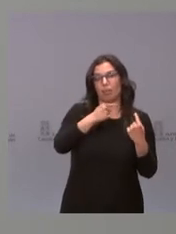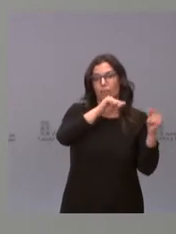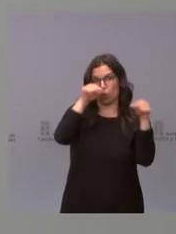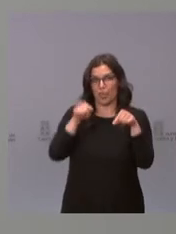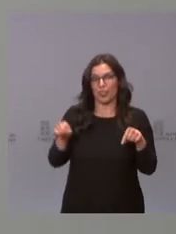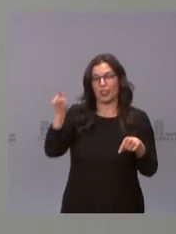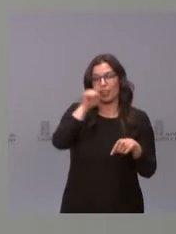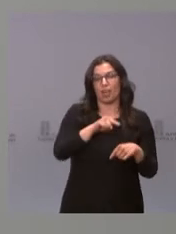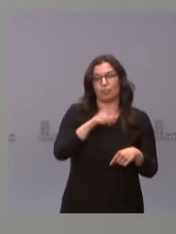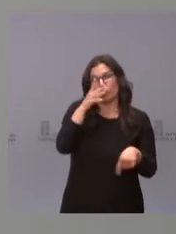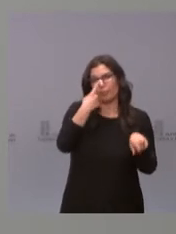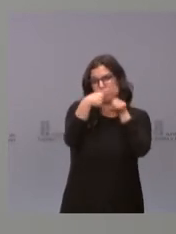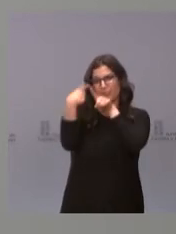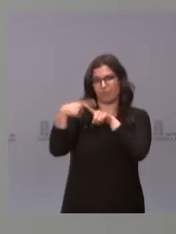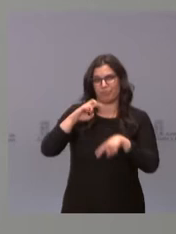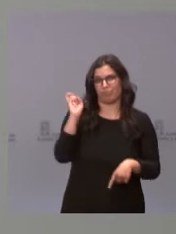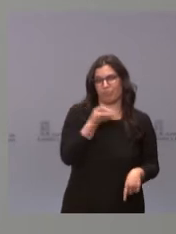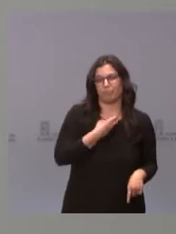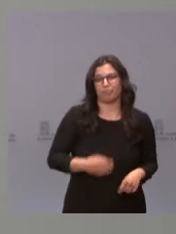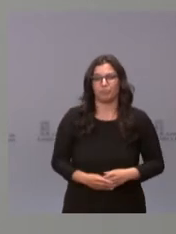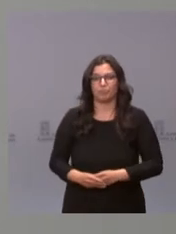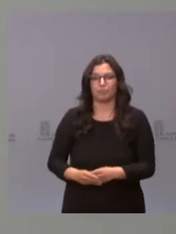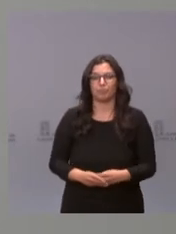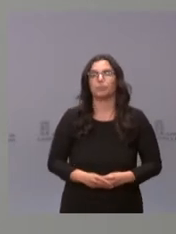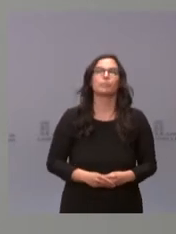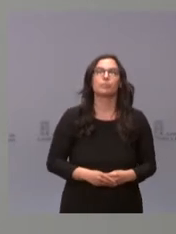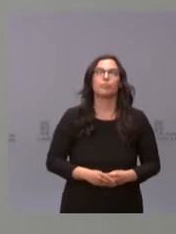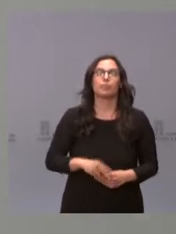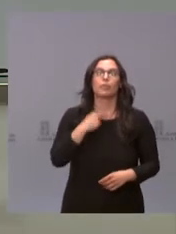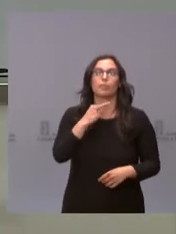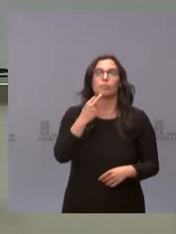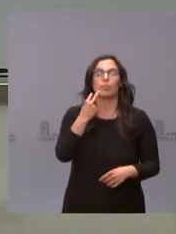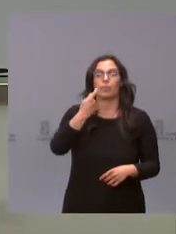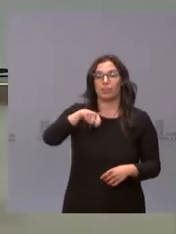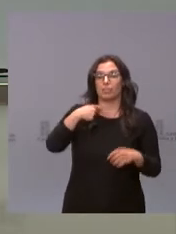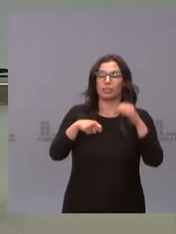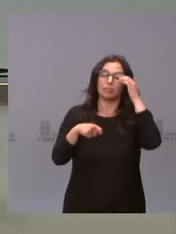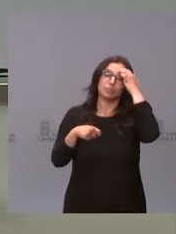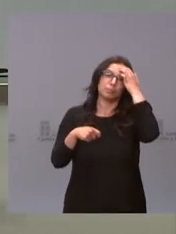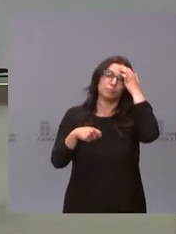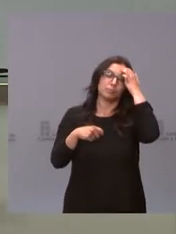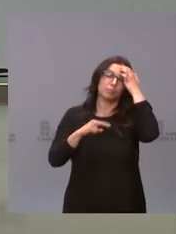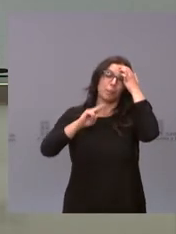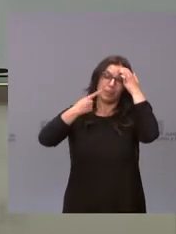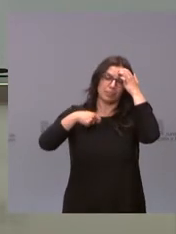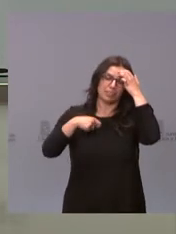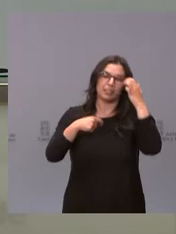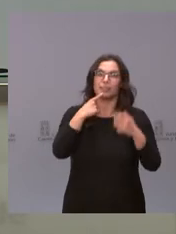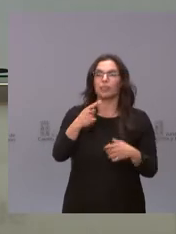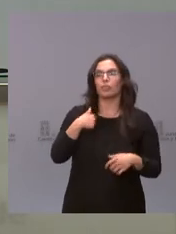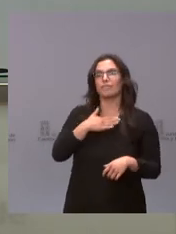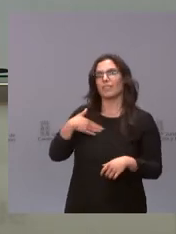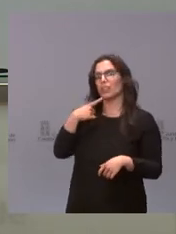provincias que son muy distintas las unas de las otras. En ese respecto, sí que me gustaría agradecer al Partido Socialista